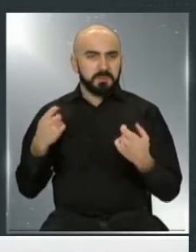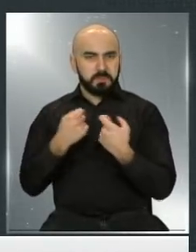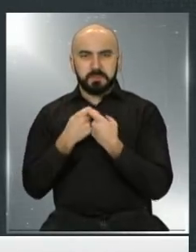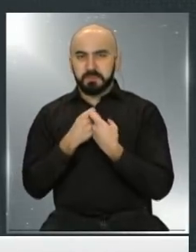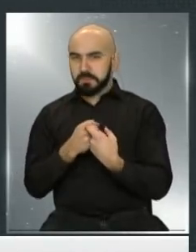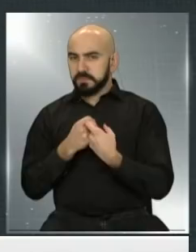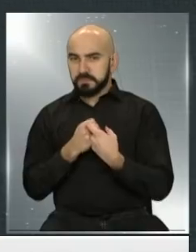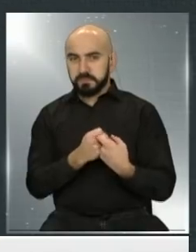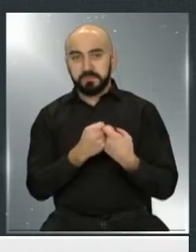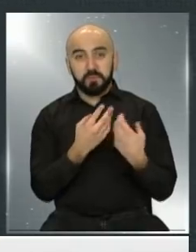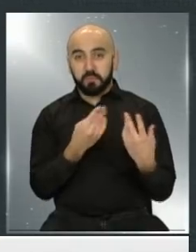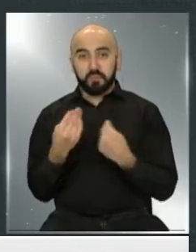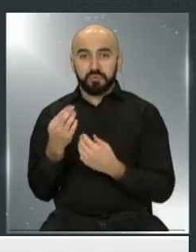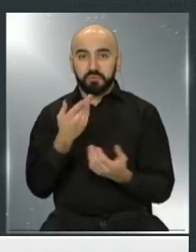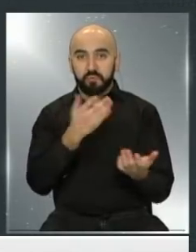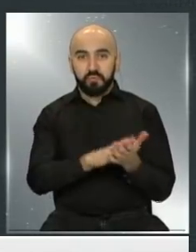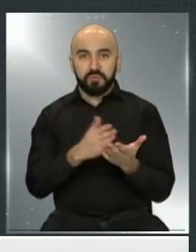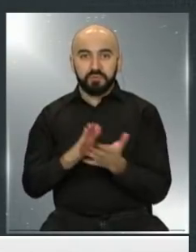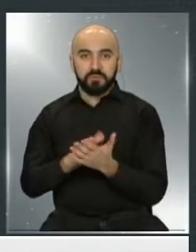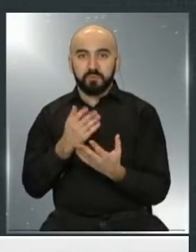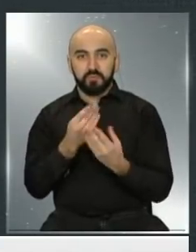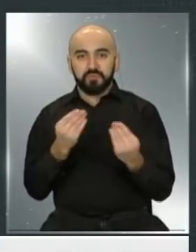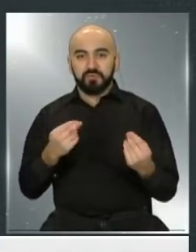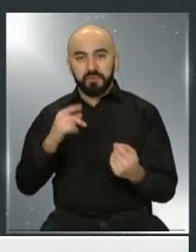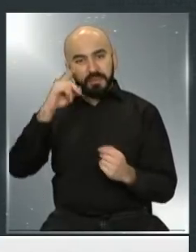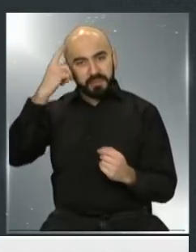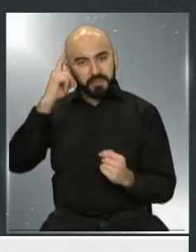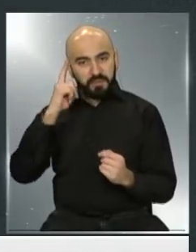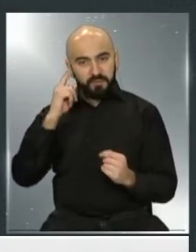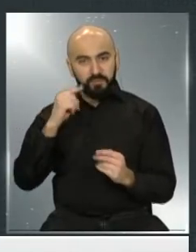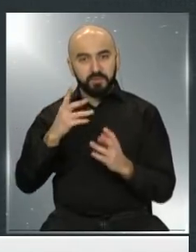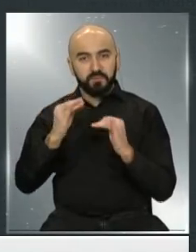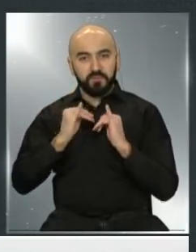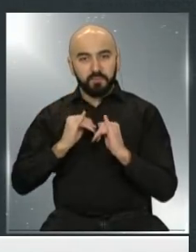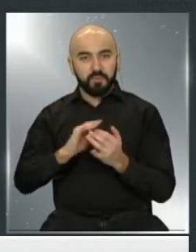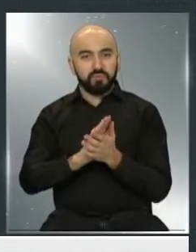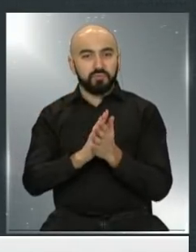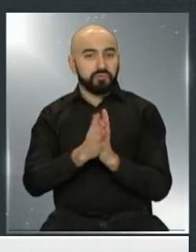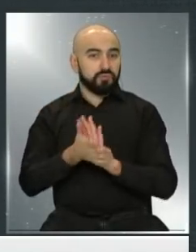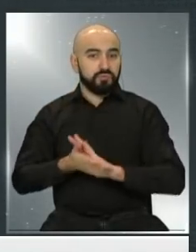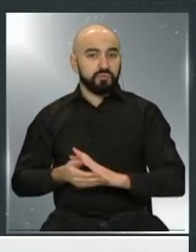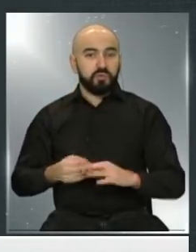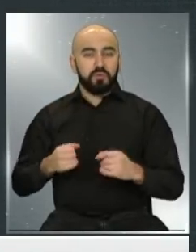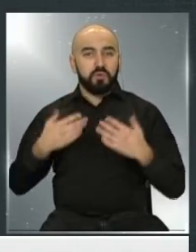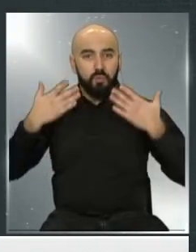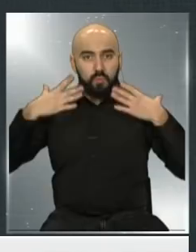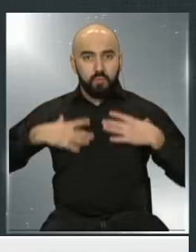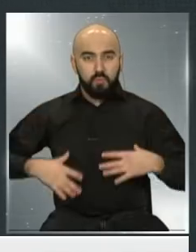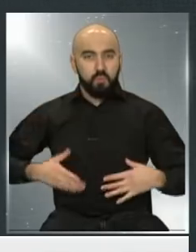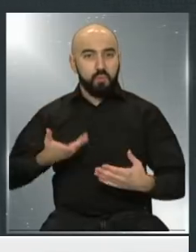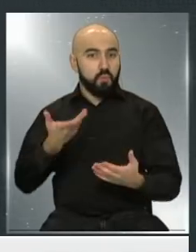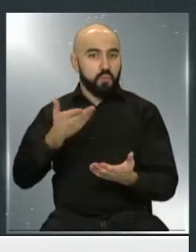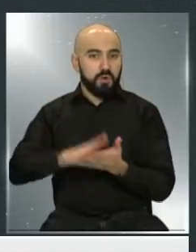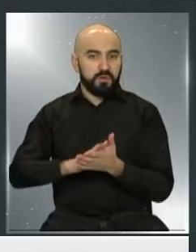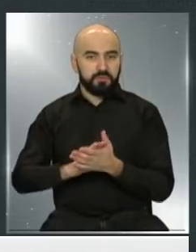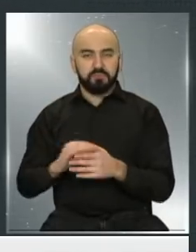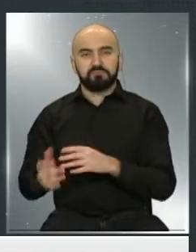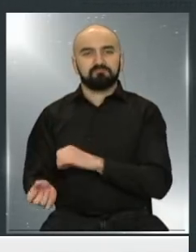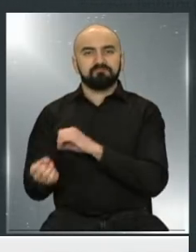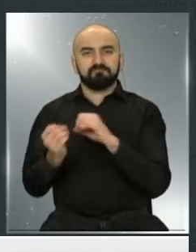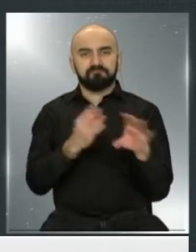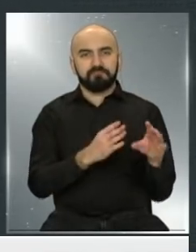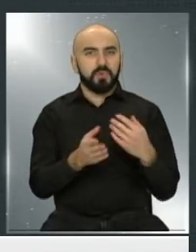muertos, como les contaba, y de heridos. La policía informó que todos los cadáveres fueron trasladados a la morgue central de Lima para la